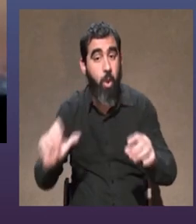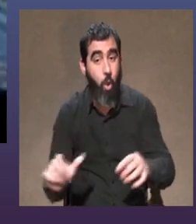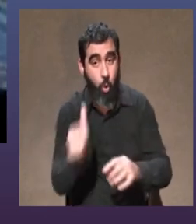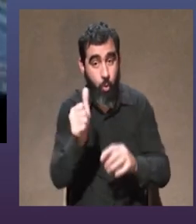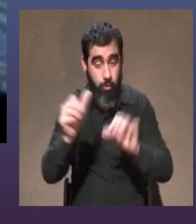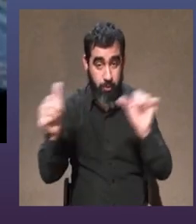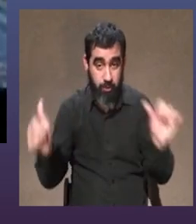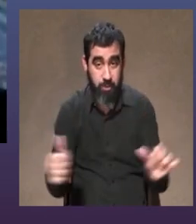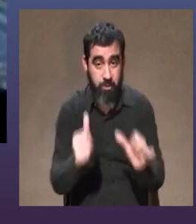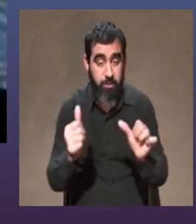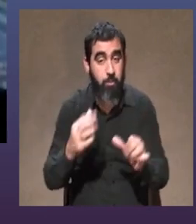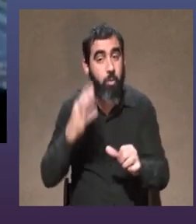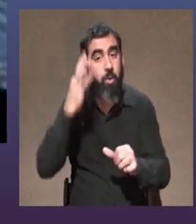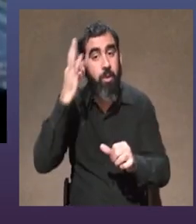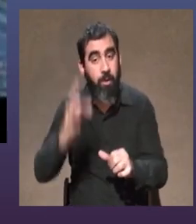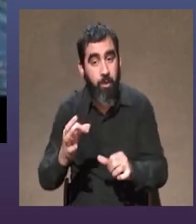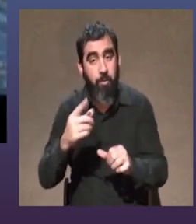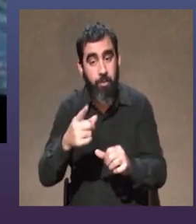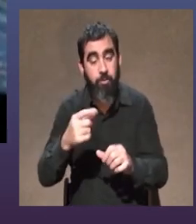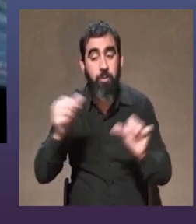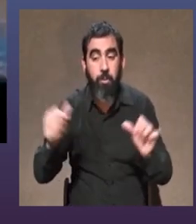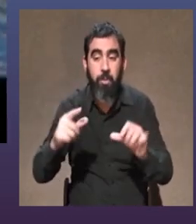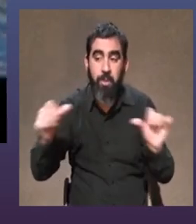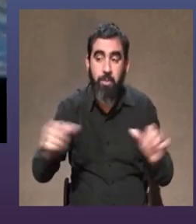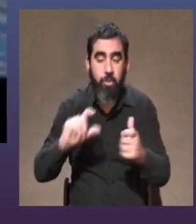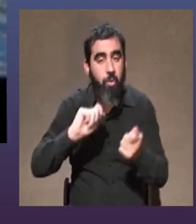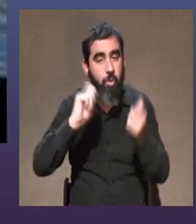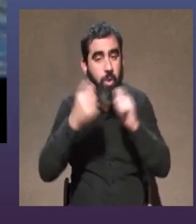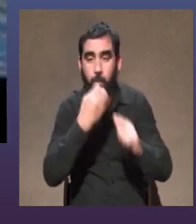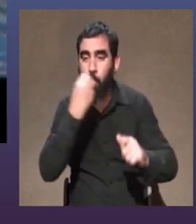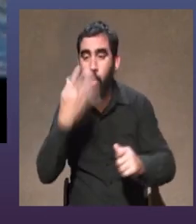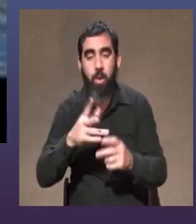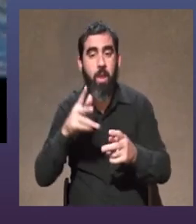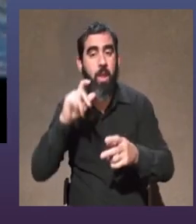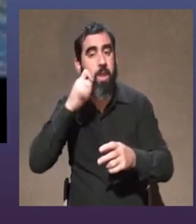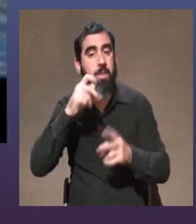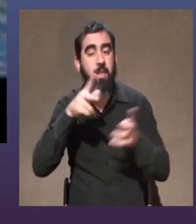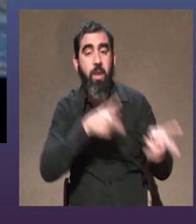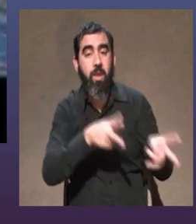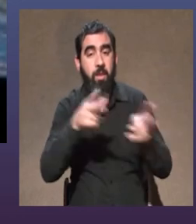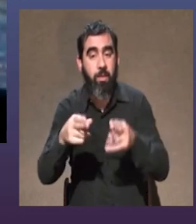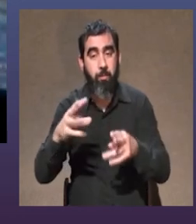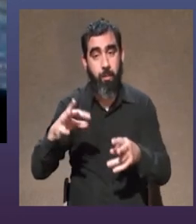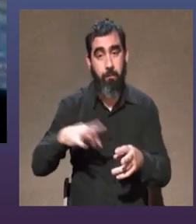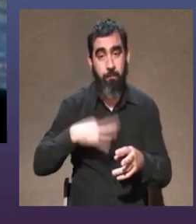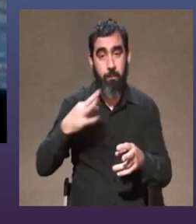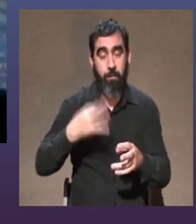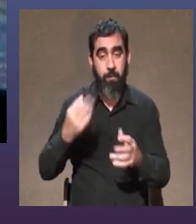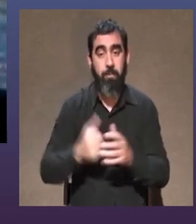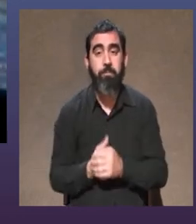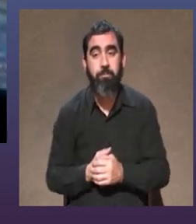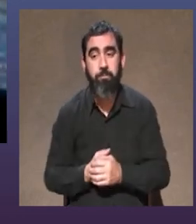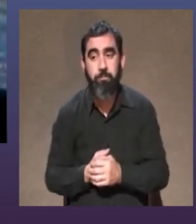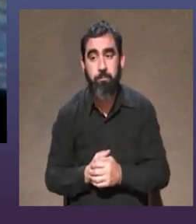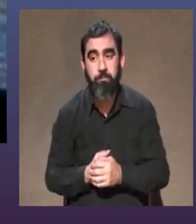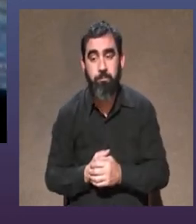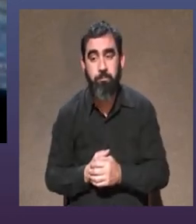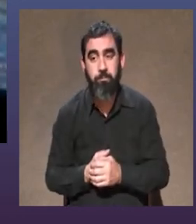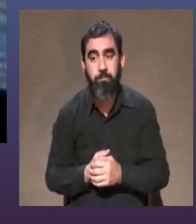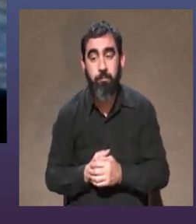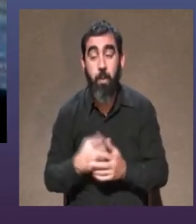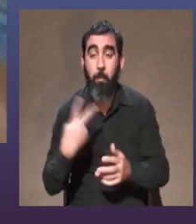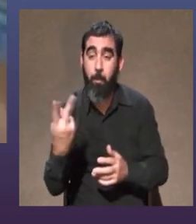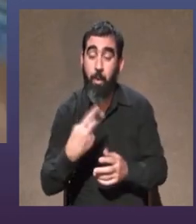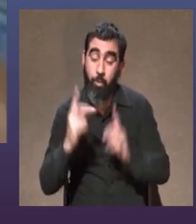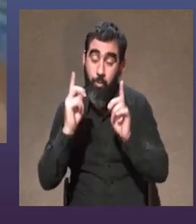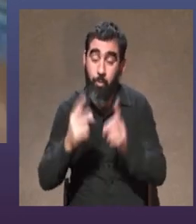concreciones y los logros bueno creo que fue inspirador y que para mí es una etapa importantísima para